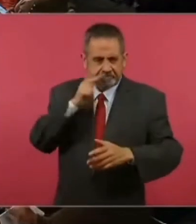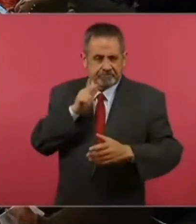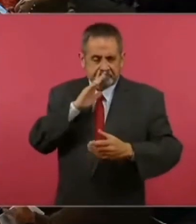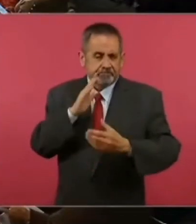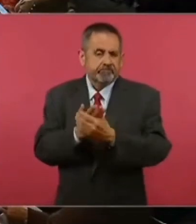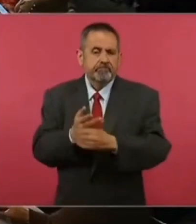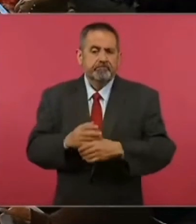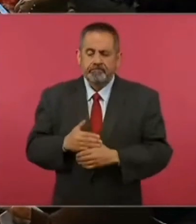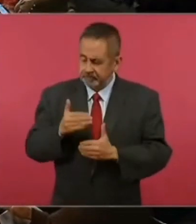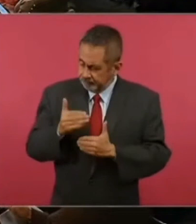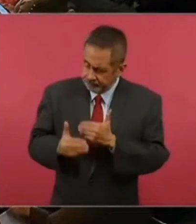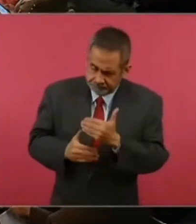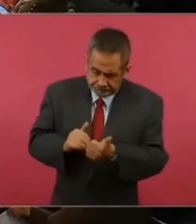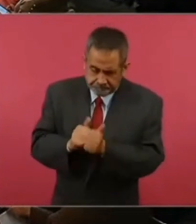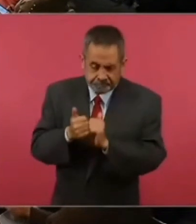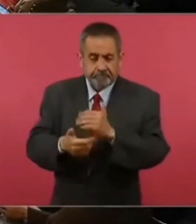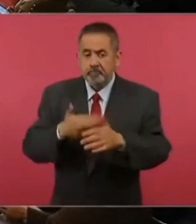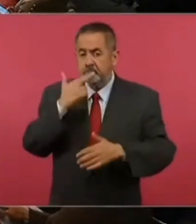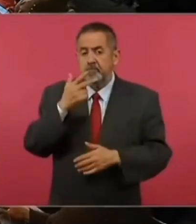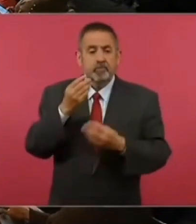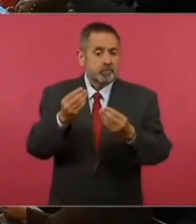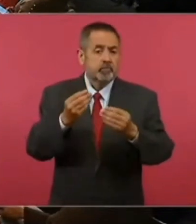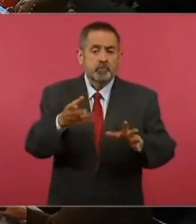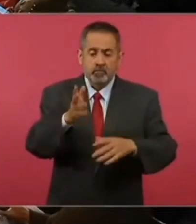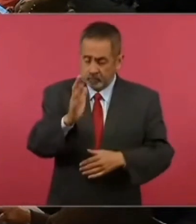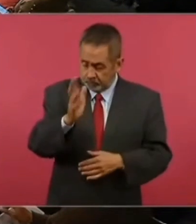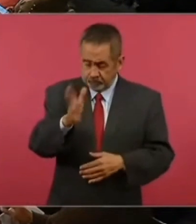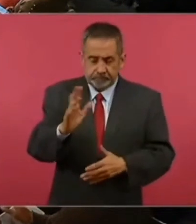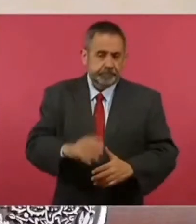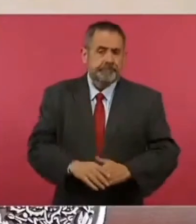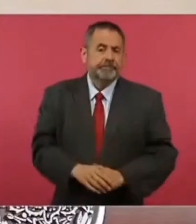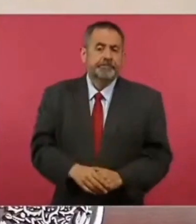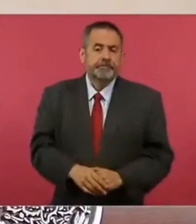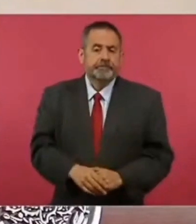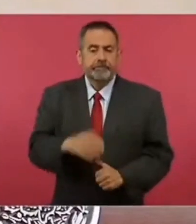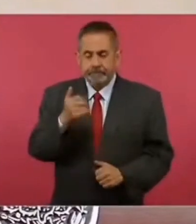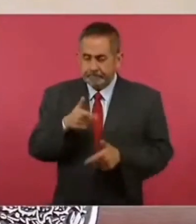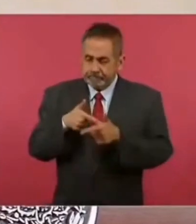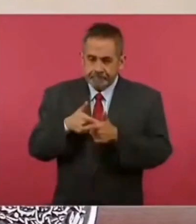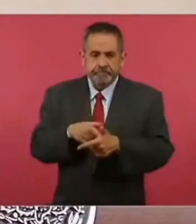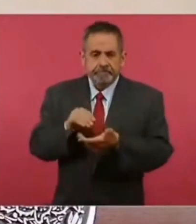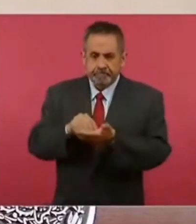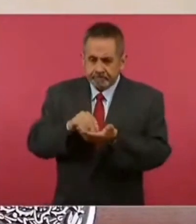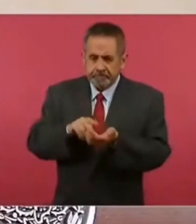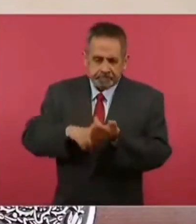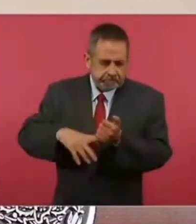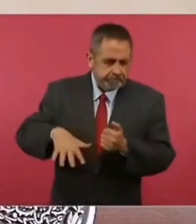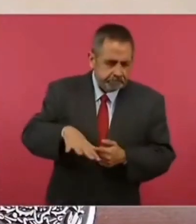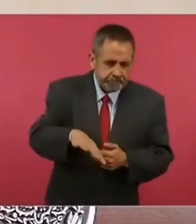Ya se está avanzando mucho en la investigación y se está buscando.